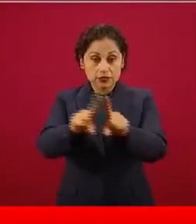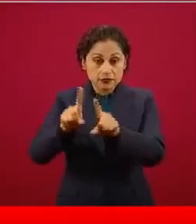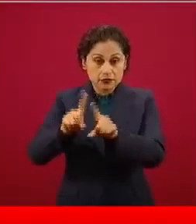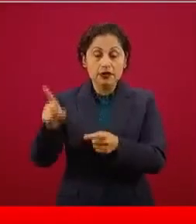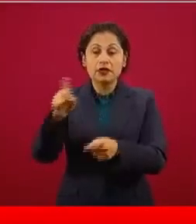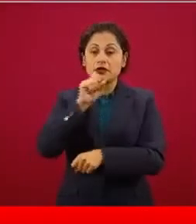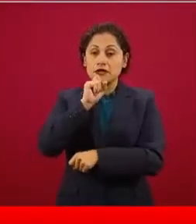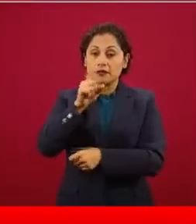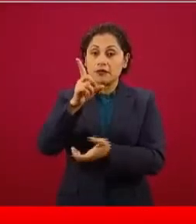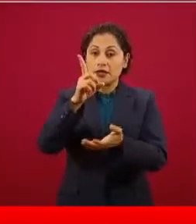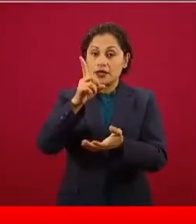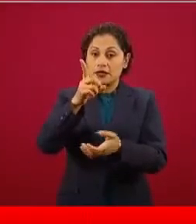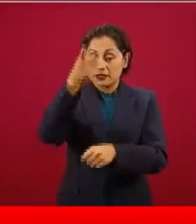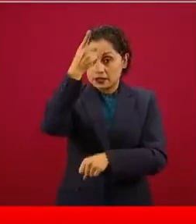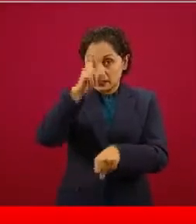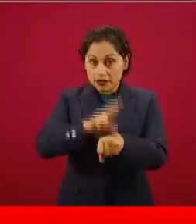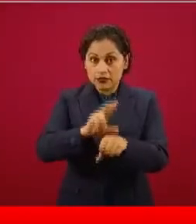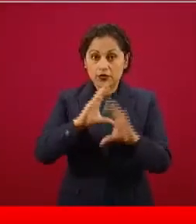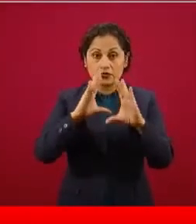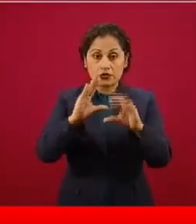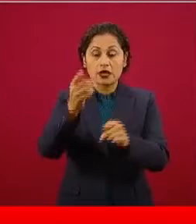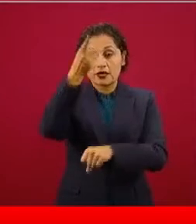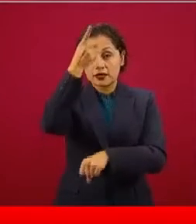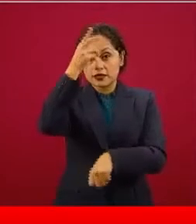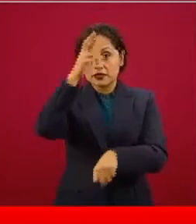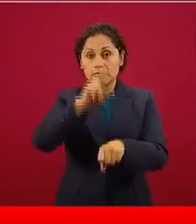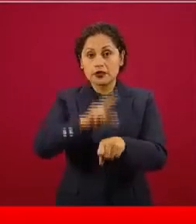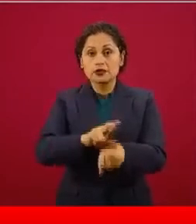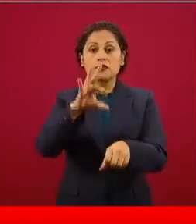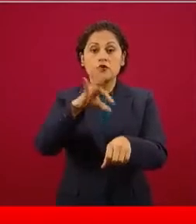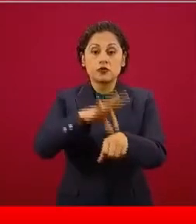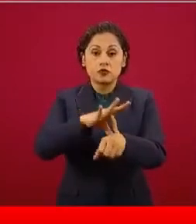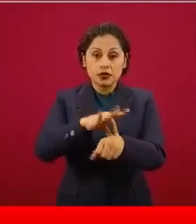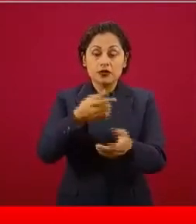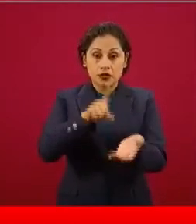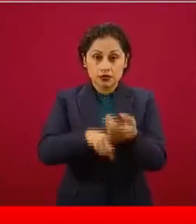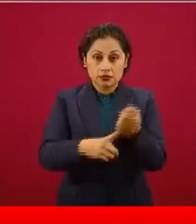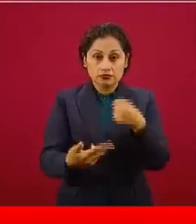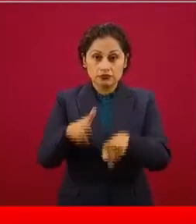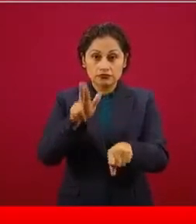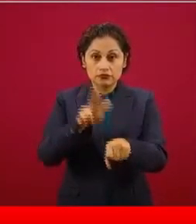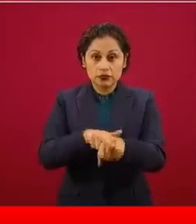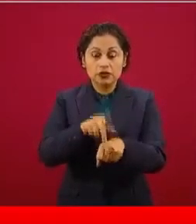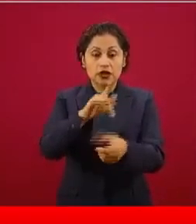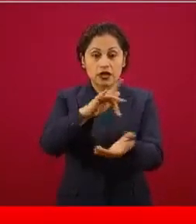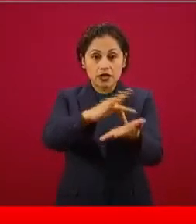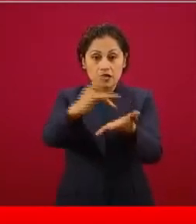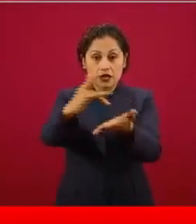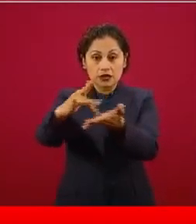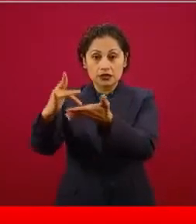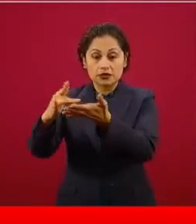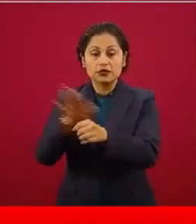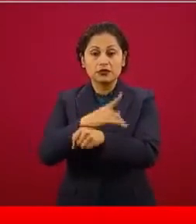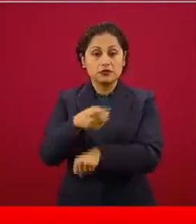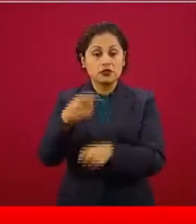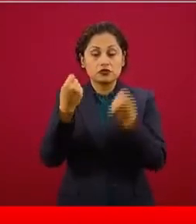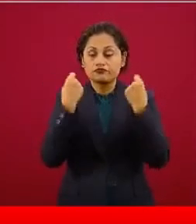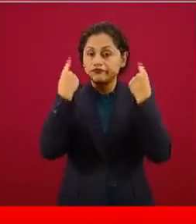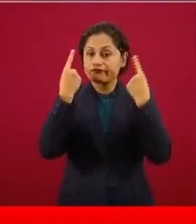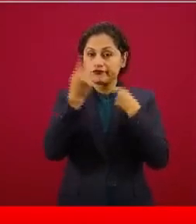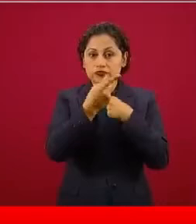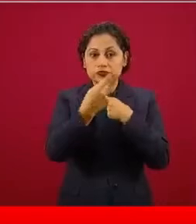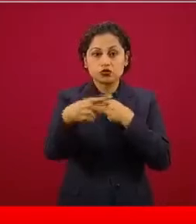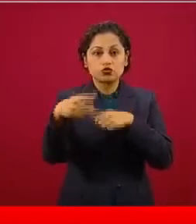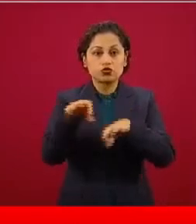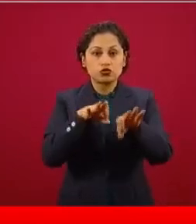directores de enseñanza de todos nuestros hospitales. Es inspirador ver el compromiso y la dedicación total al